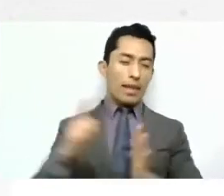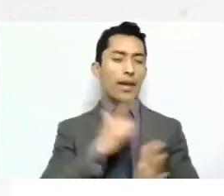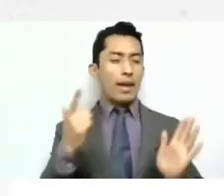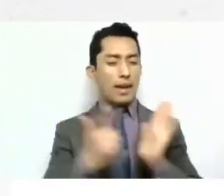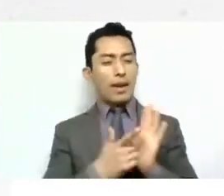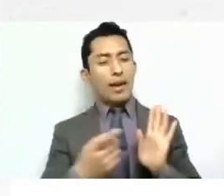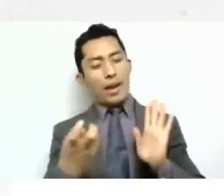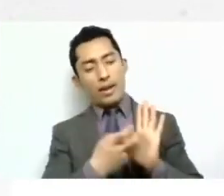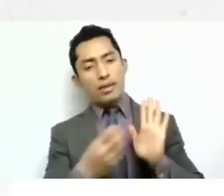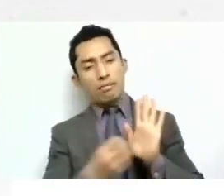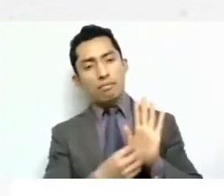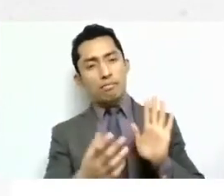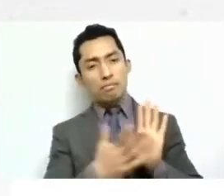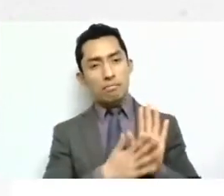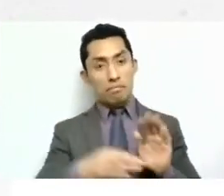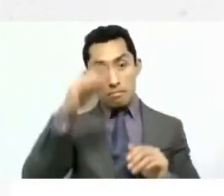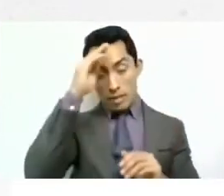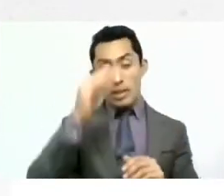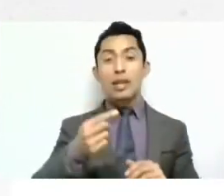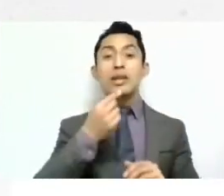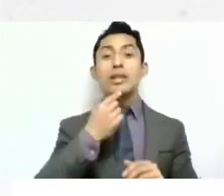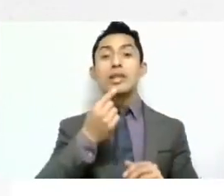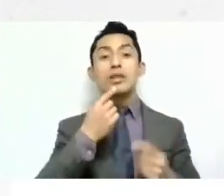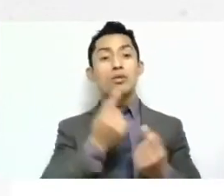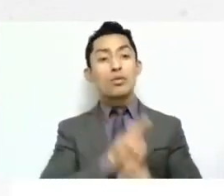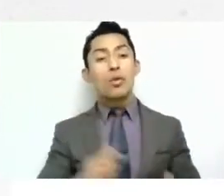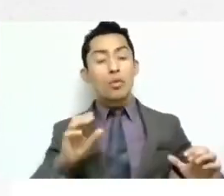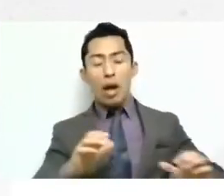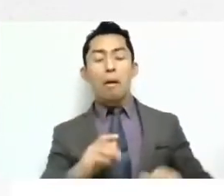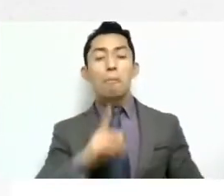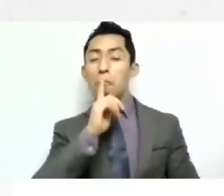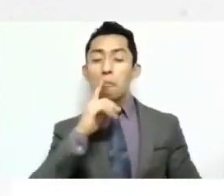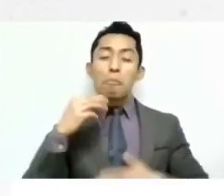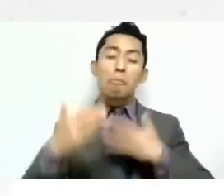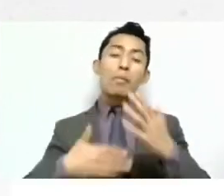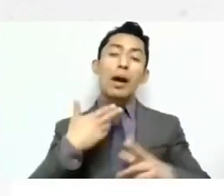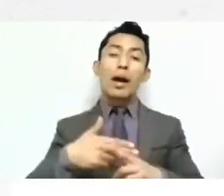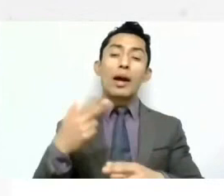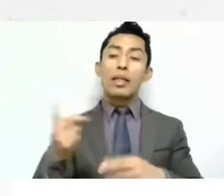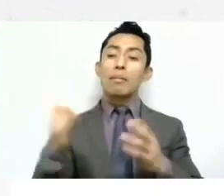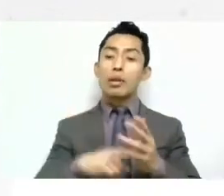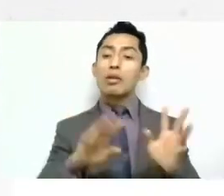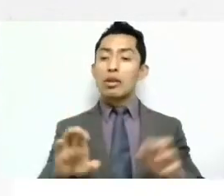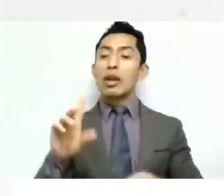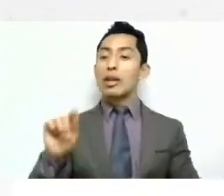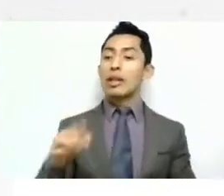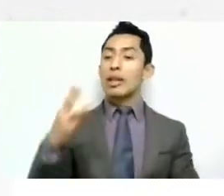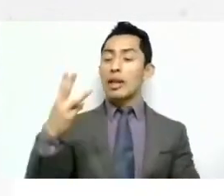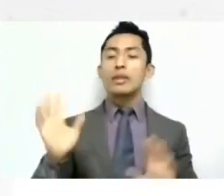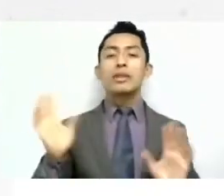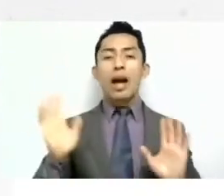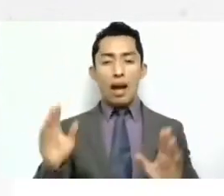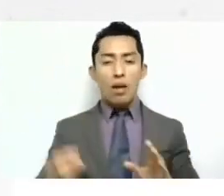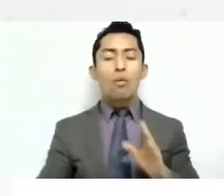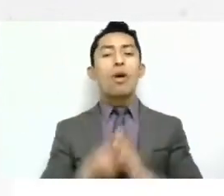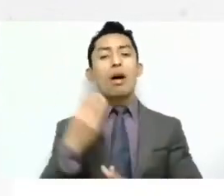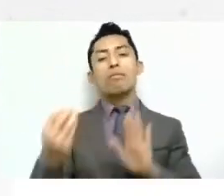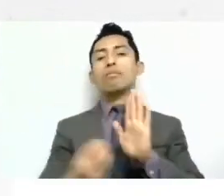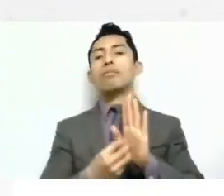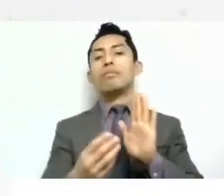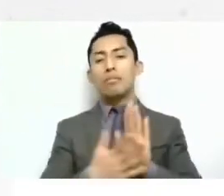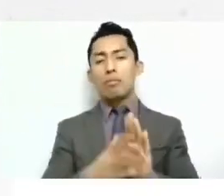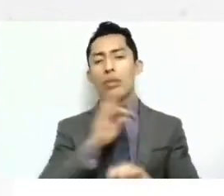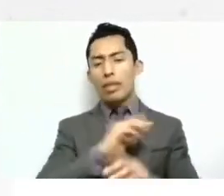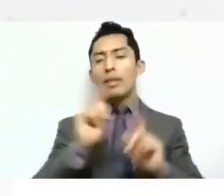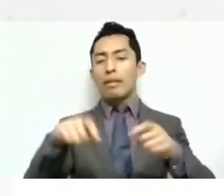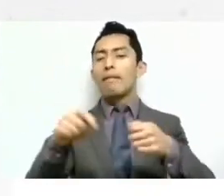estaba contemplado las guarderías, esas también en cuando ingresa, pero hay una, una situación muy